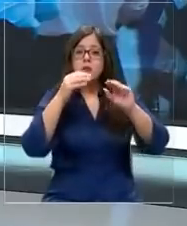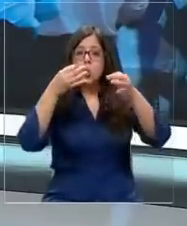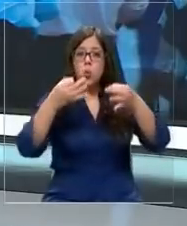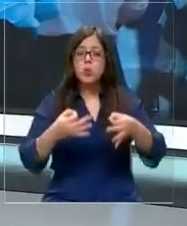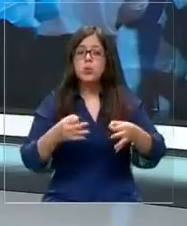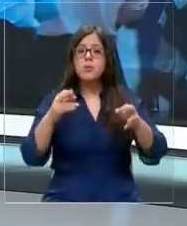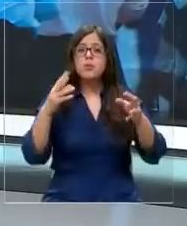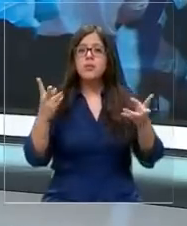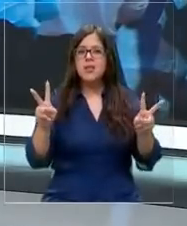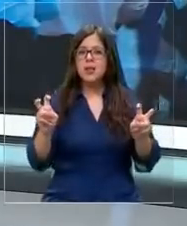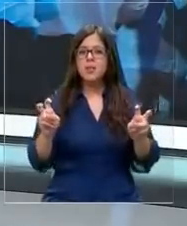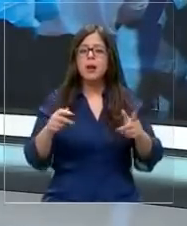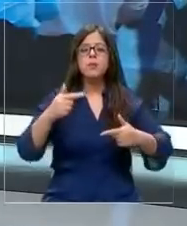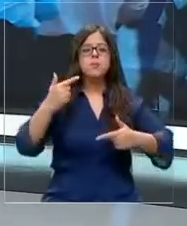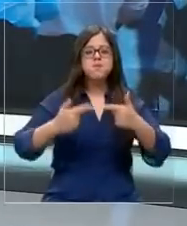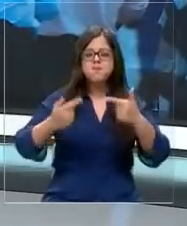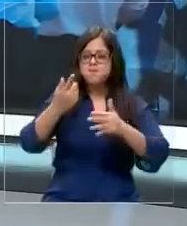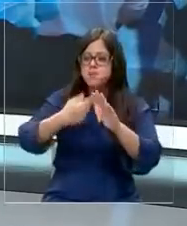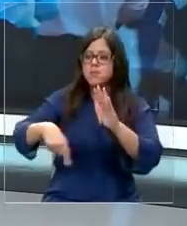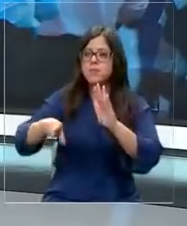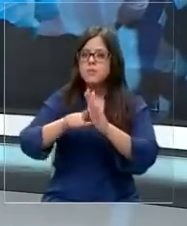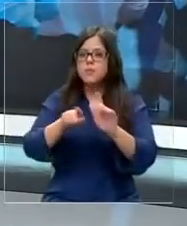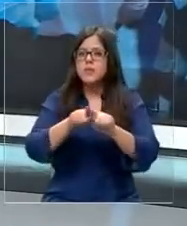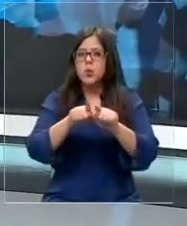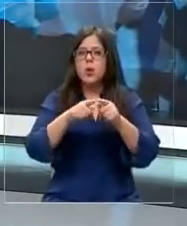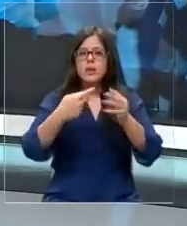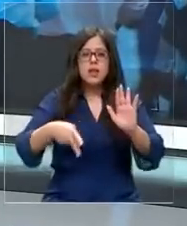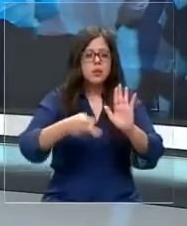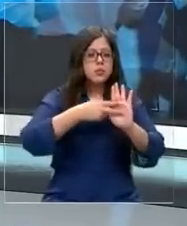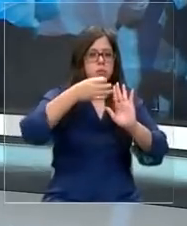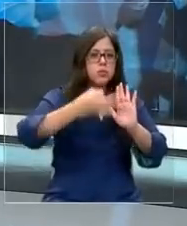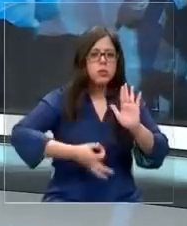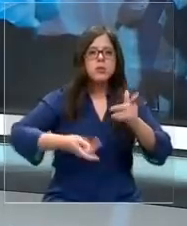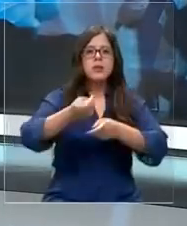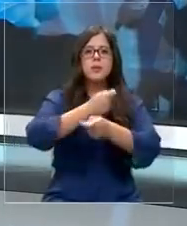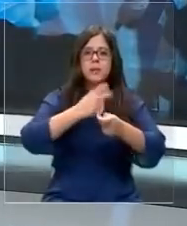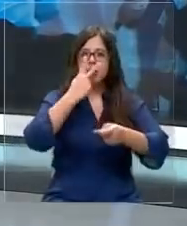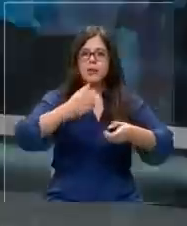de una álgida discusión legislativa para regular el mercado del gas.